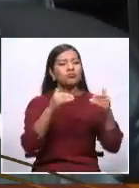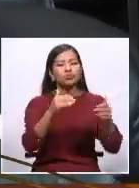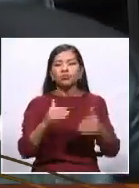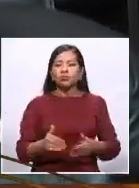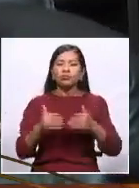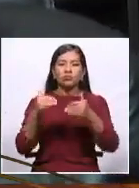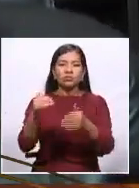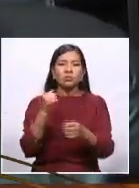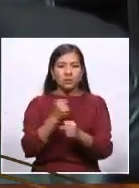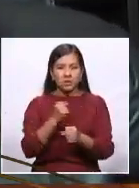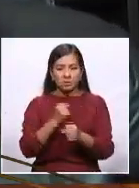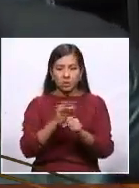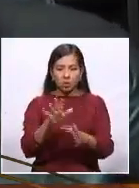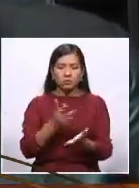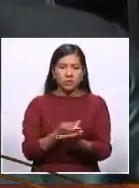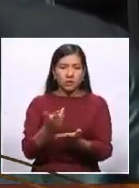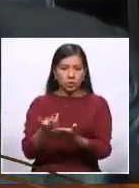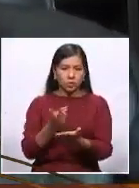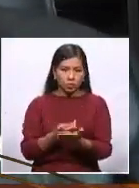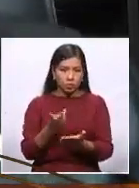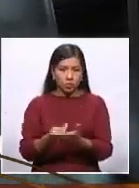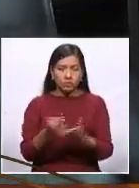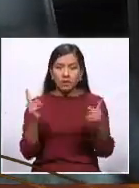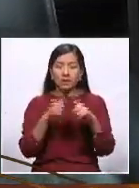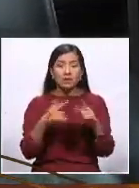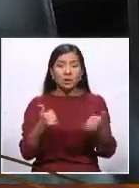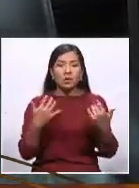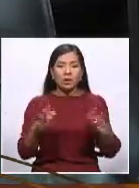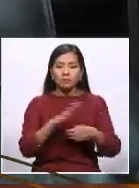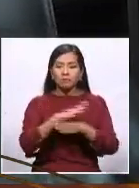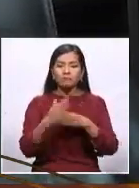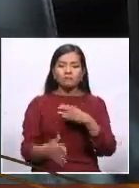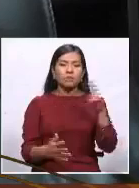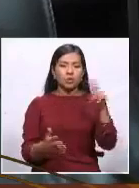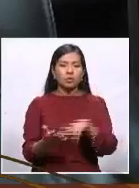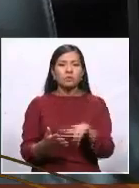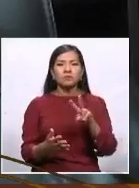su presupuesto, ya ahora que estamos finalizando esta gestión 2022.